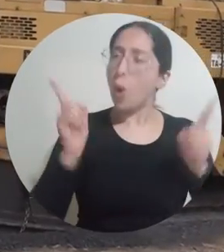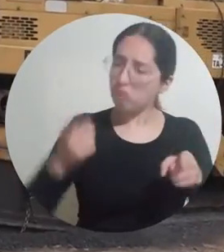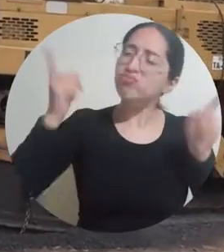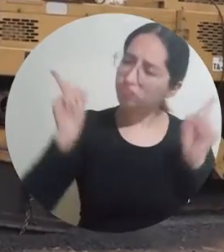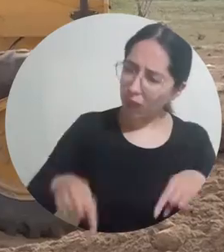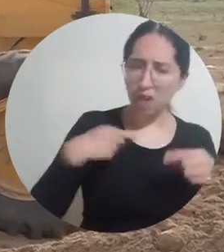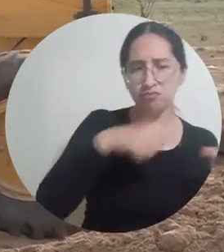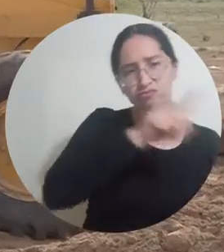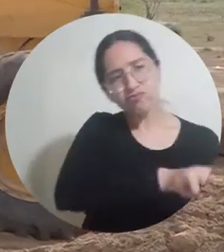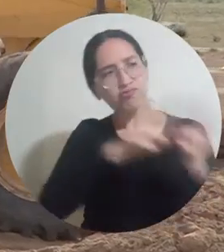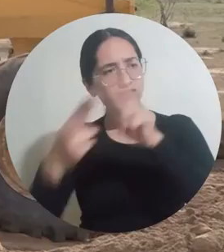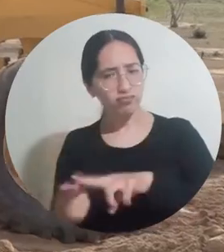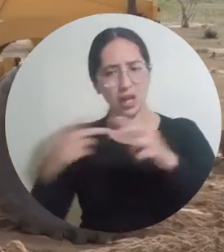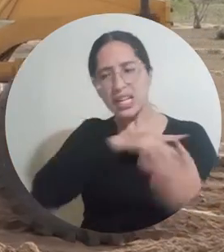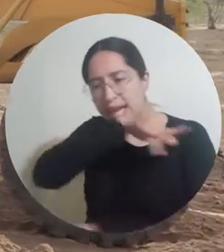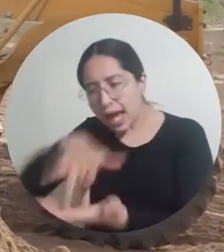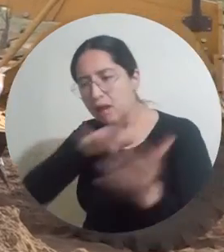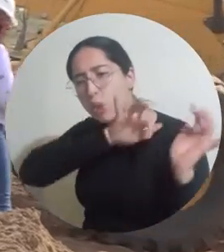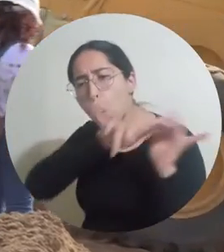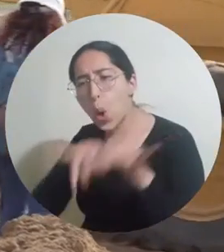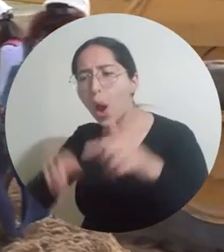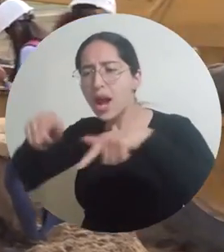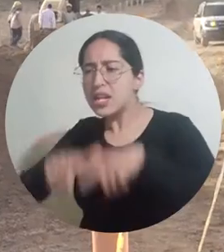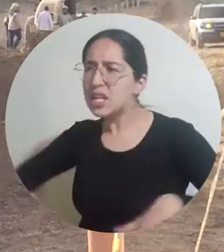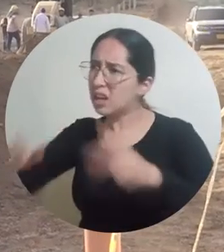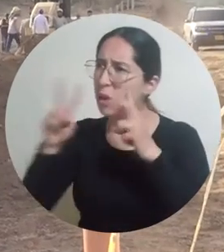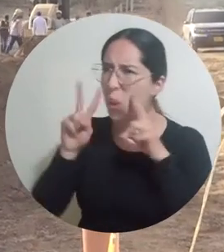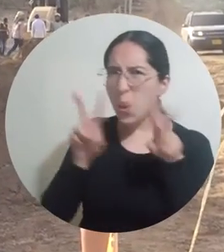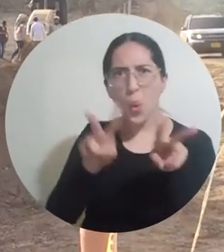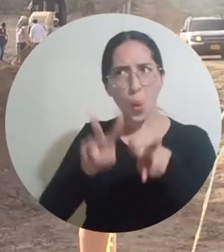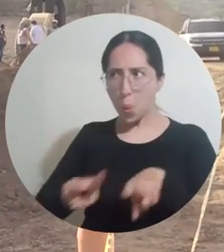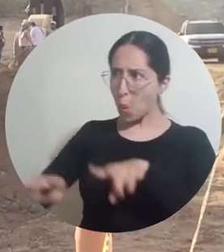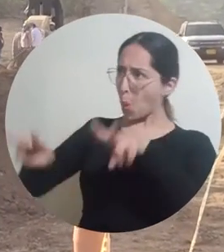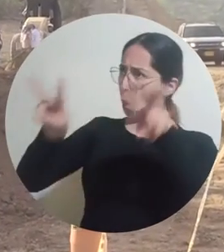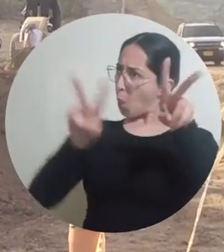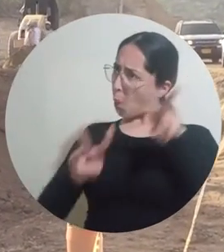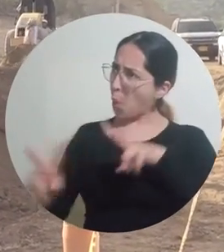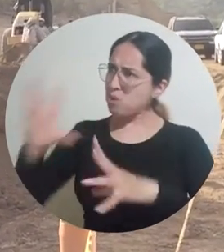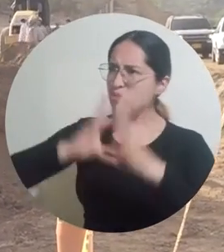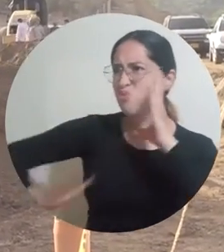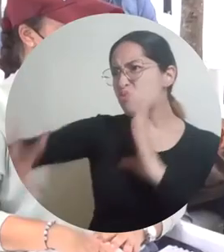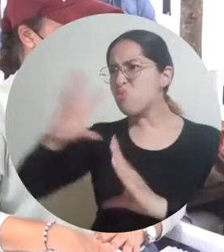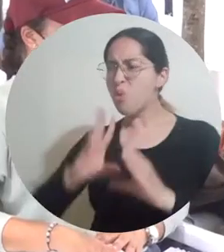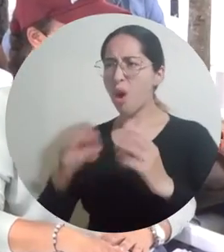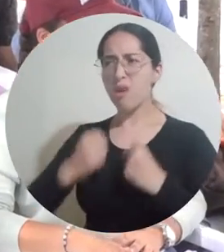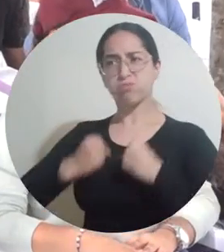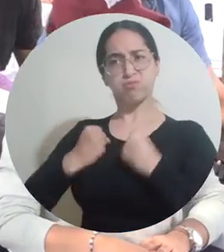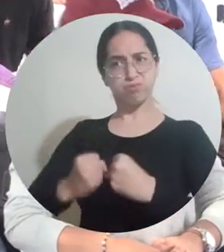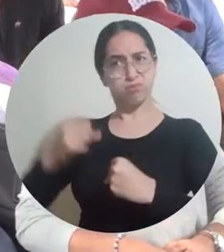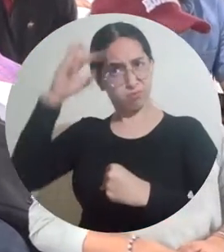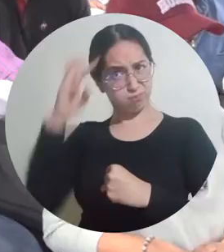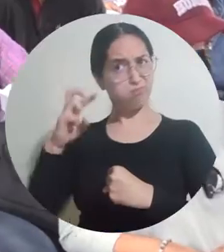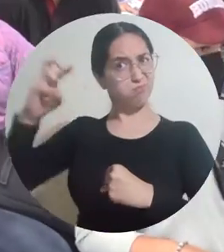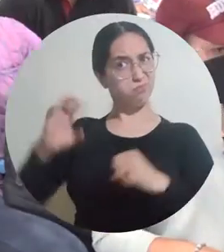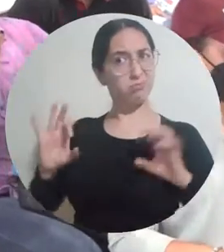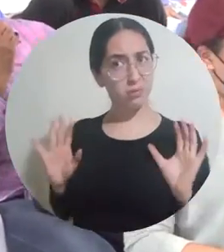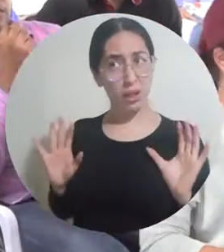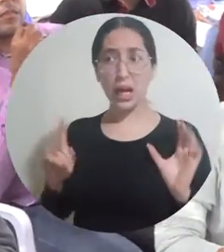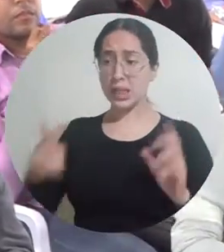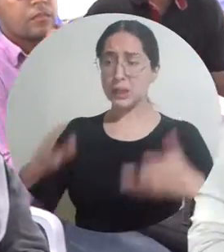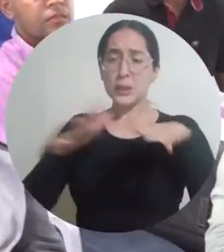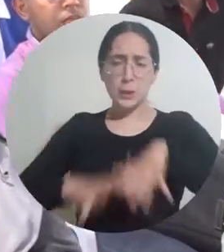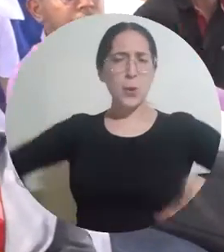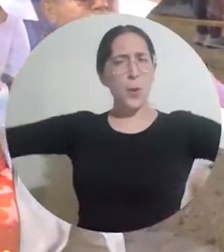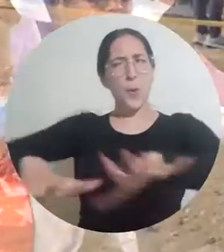aplicar todos sus conocimientos y a enriquecerse con lo que se aprende directamente en campo. Es un espacio bastante